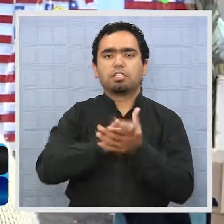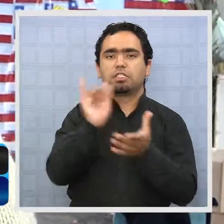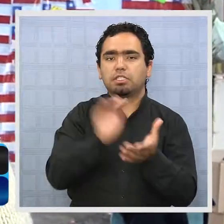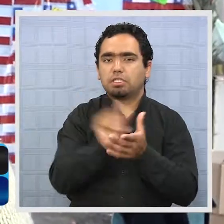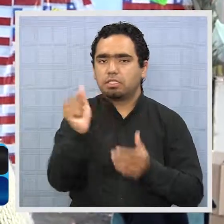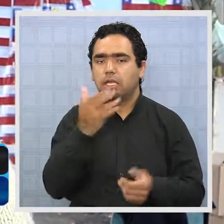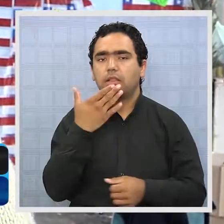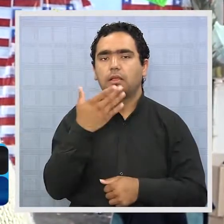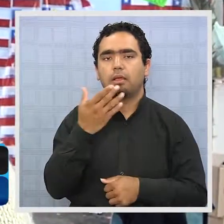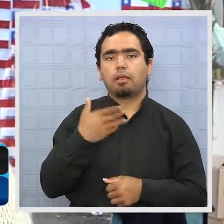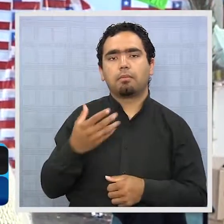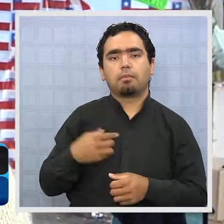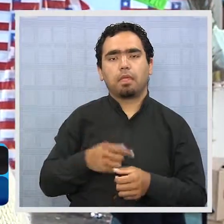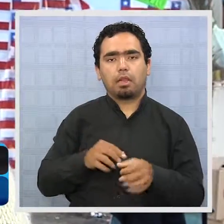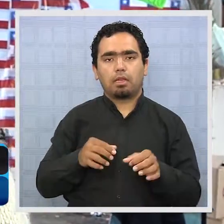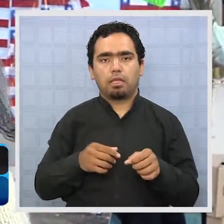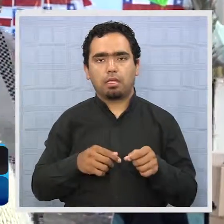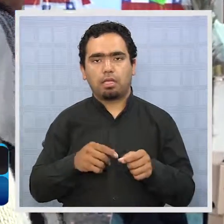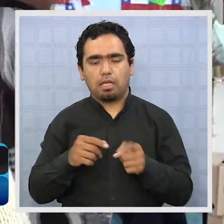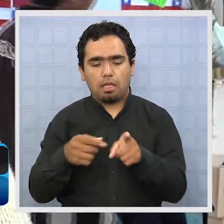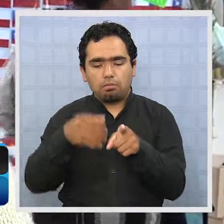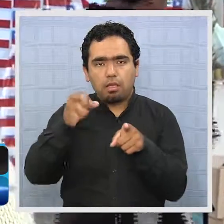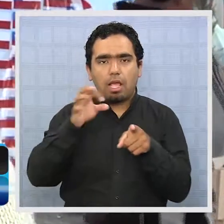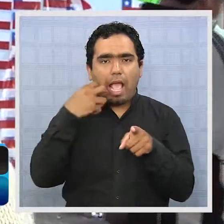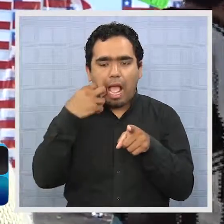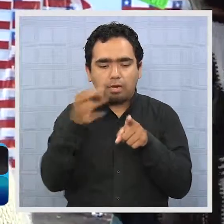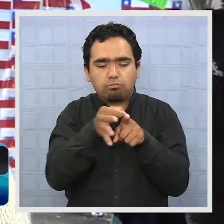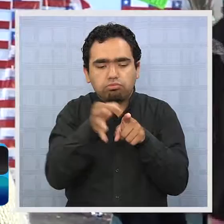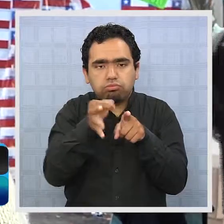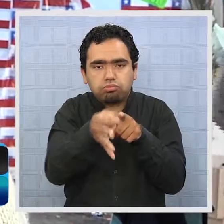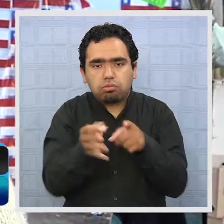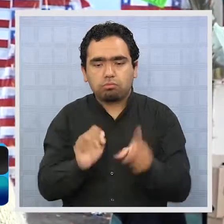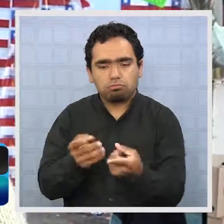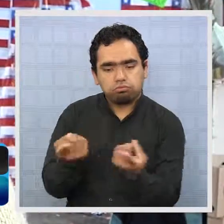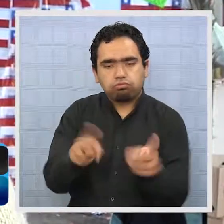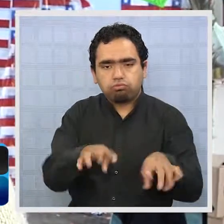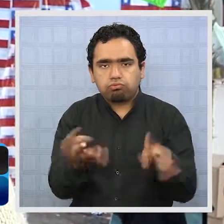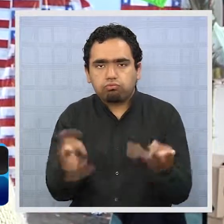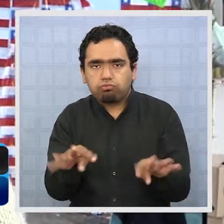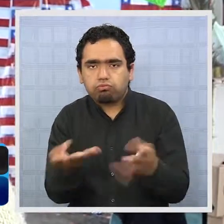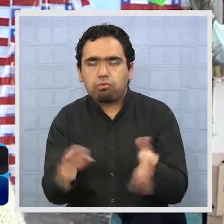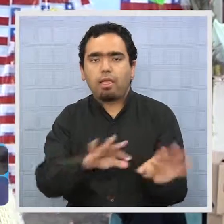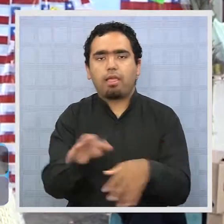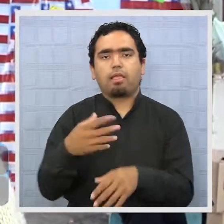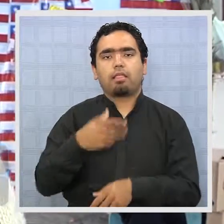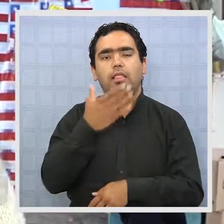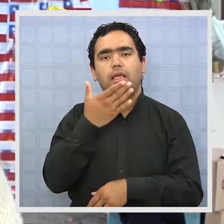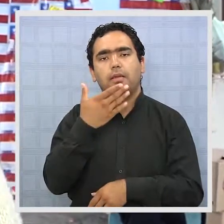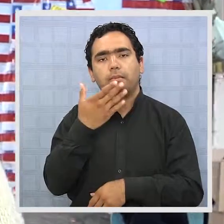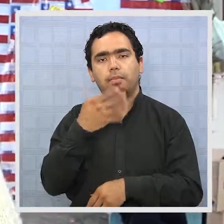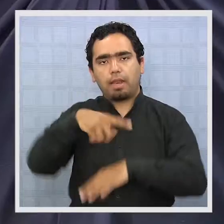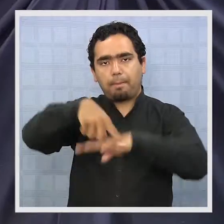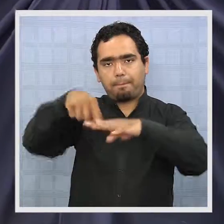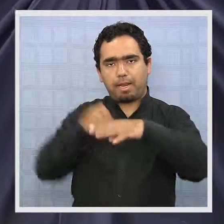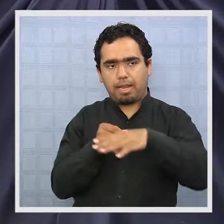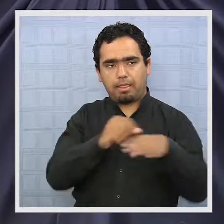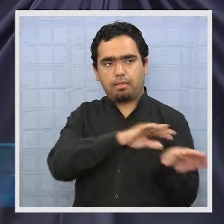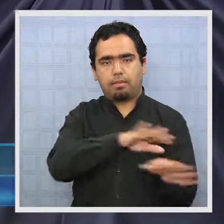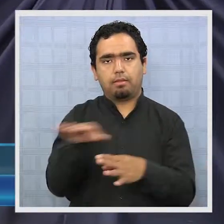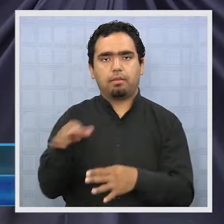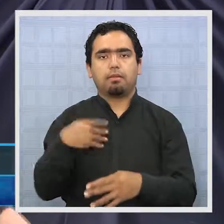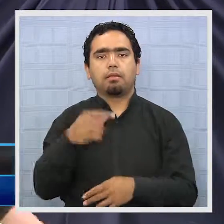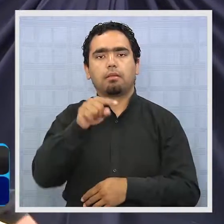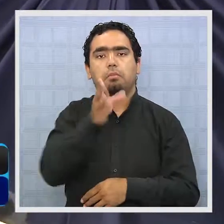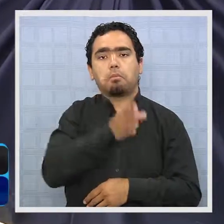y los anticuchos lo que más se vende y las empanadas. Ese es el fuerte de las ramacas, los anticuchos y las empanadas. Pero la